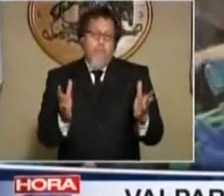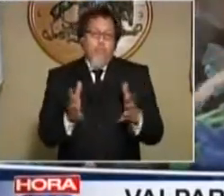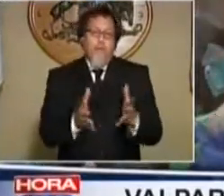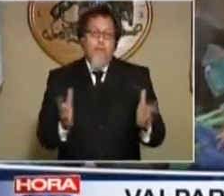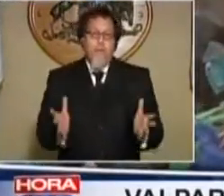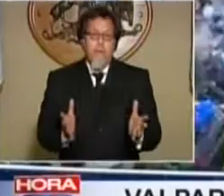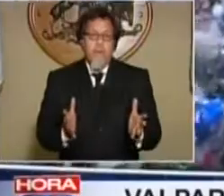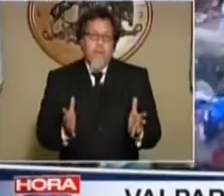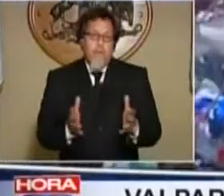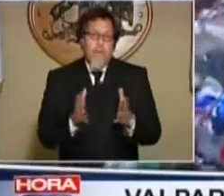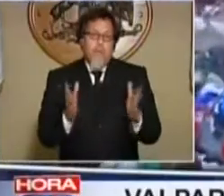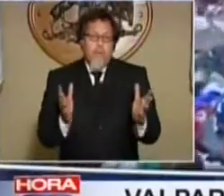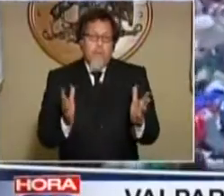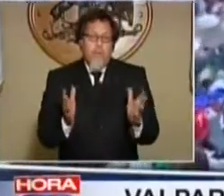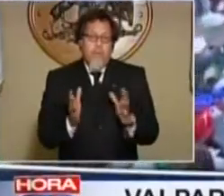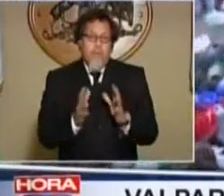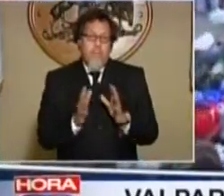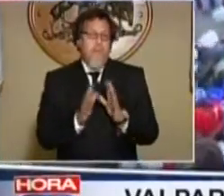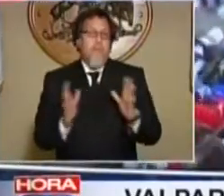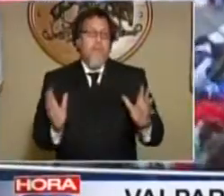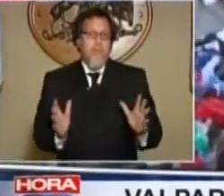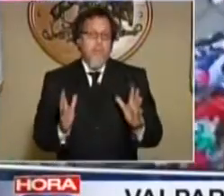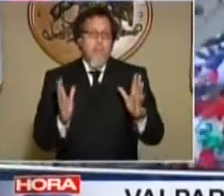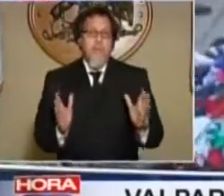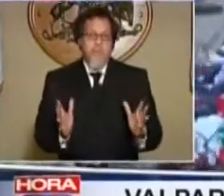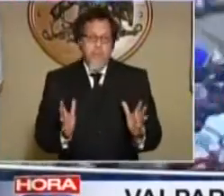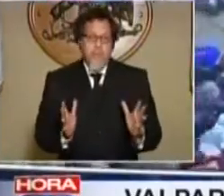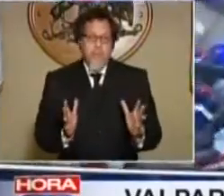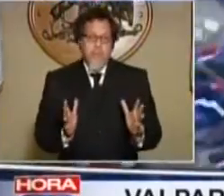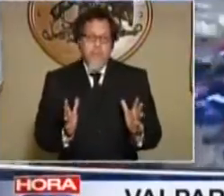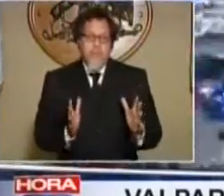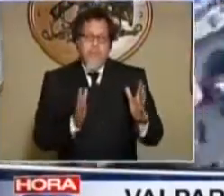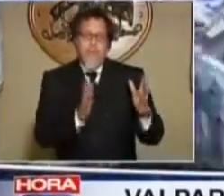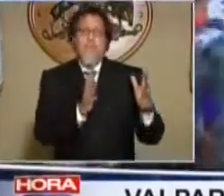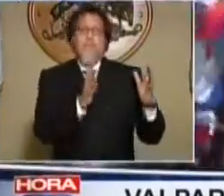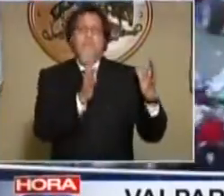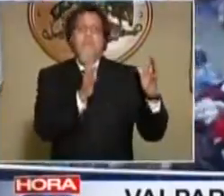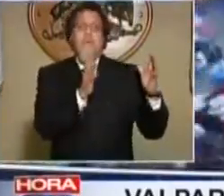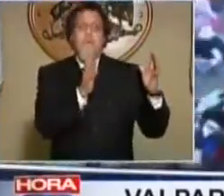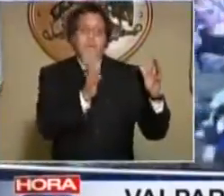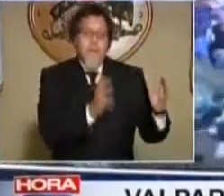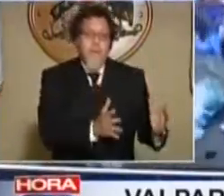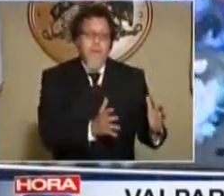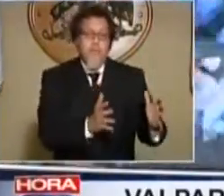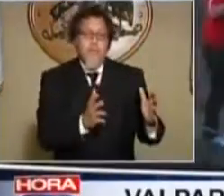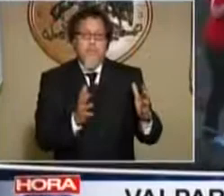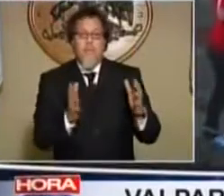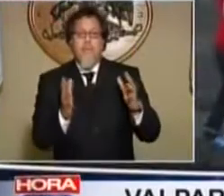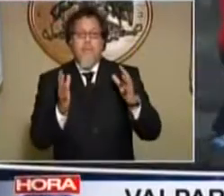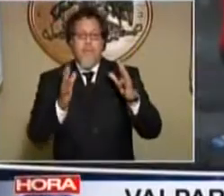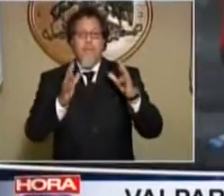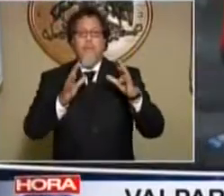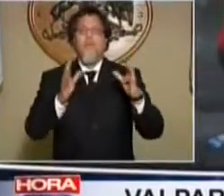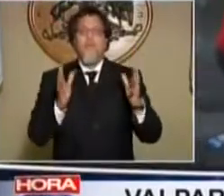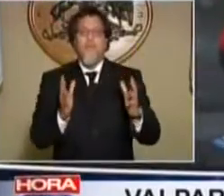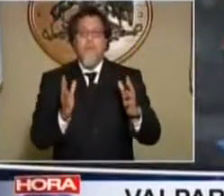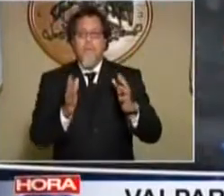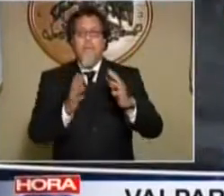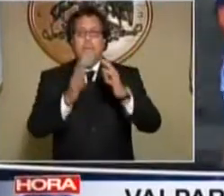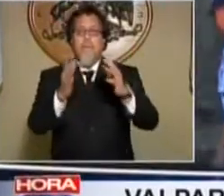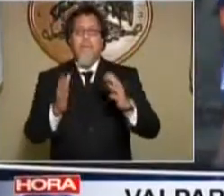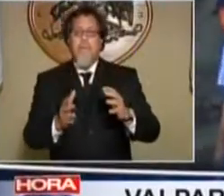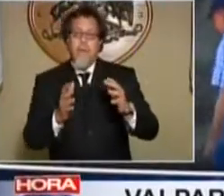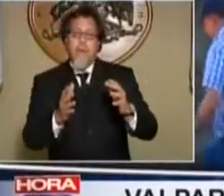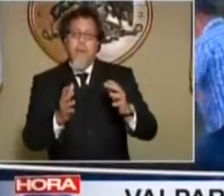y quiero que es prematuro saberlo, pero así al ojo le digo que es el 50% de los casos. Son propiedades regulares, en consecuencia cualquier esfuerzo de